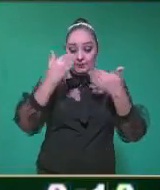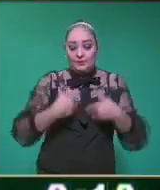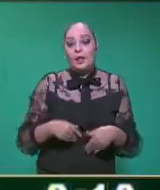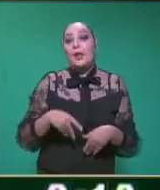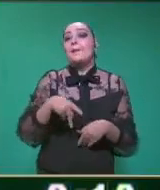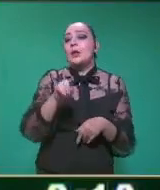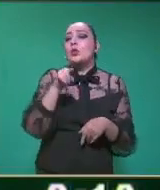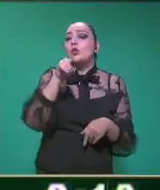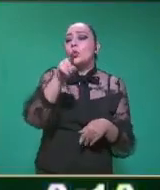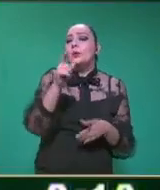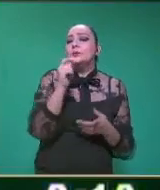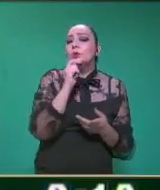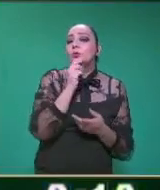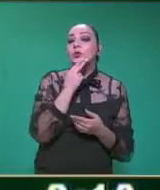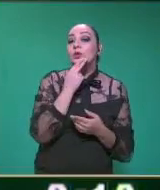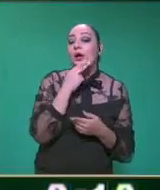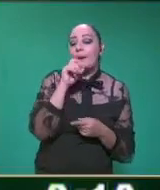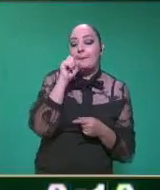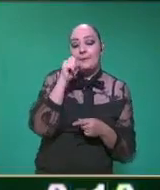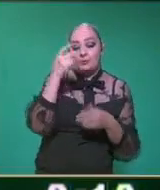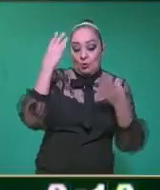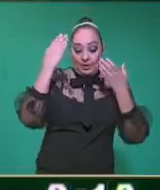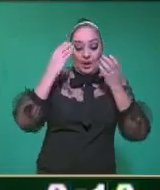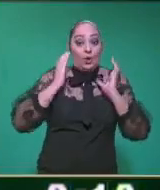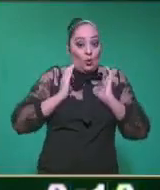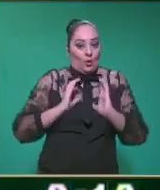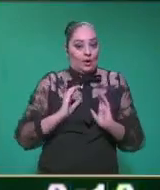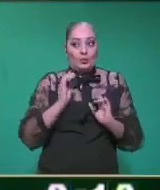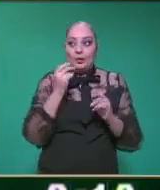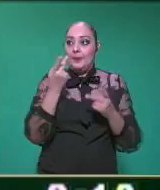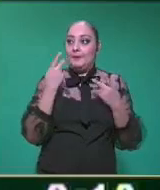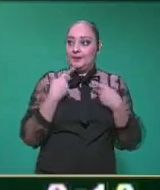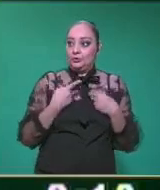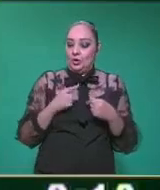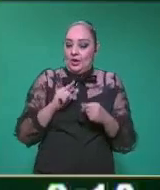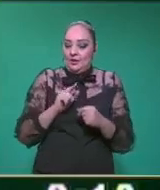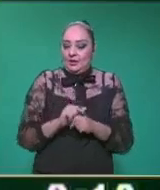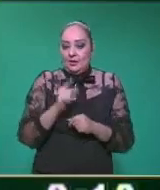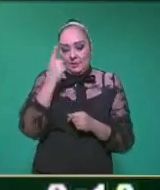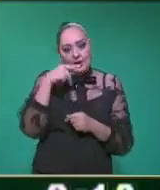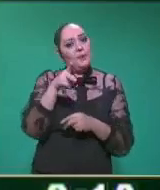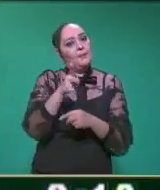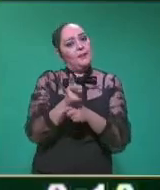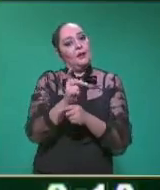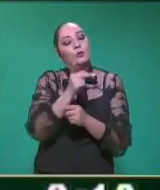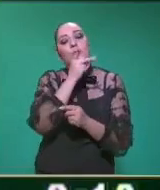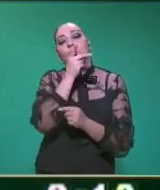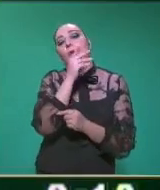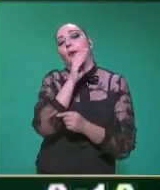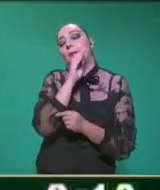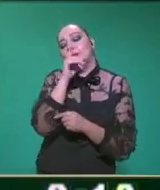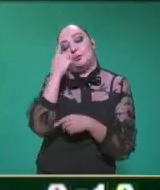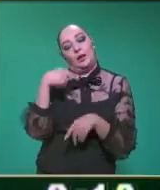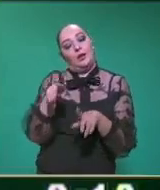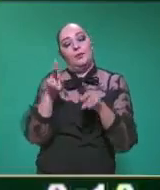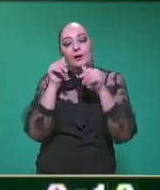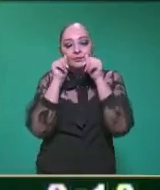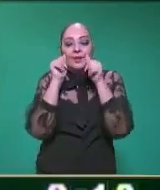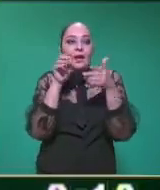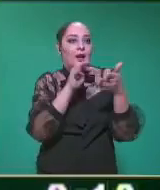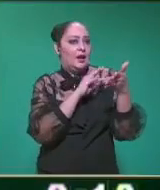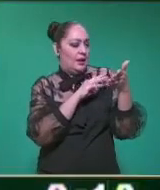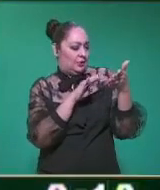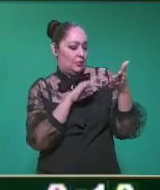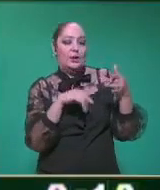adjetivos calificativos, tanto físicos y de personalidad, los que vimos el día de hoy. E invita a sus padres y hermanos para que escuchen la lectura